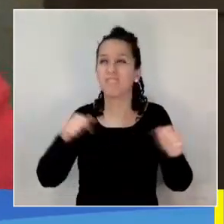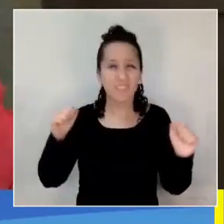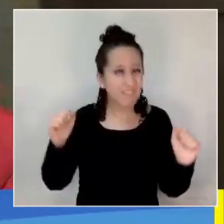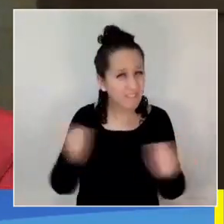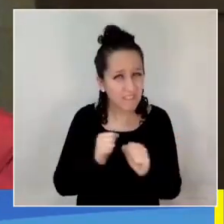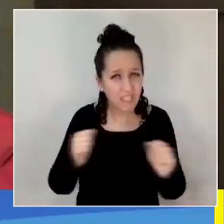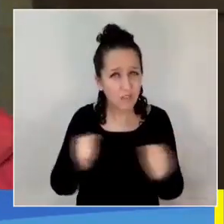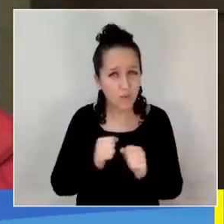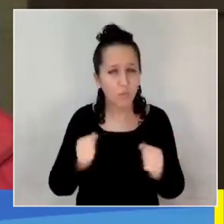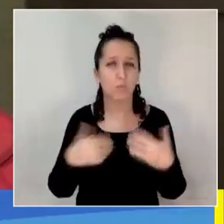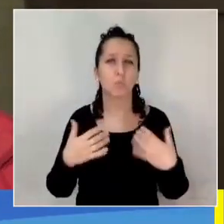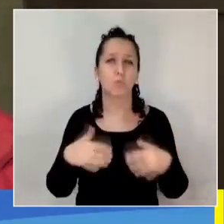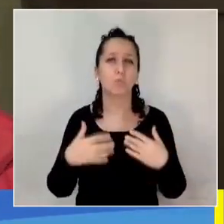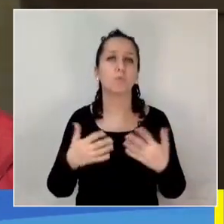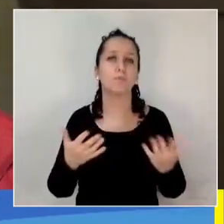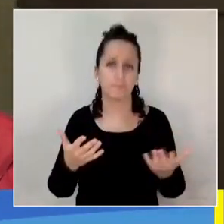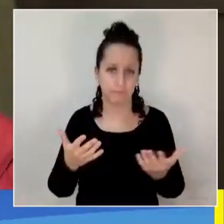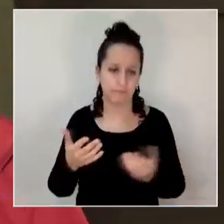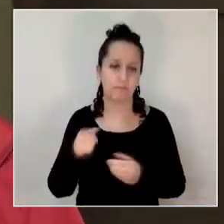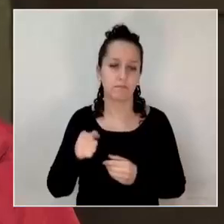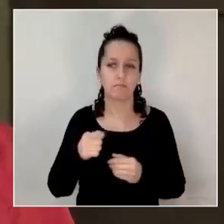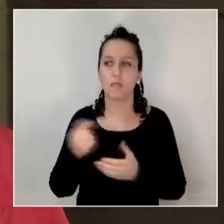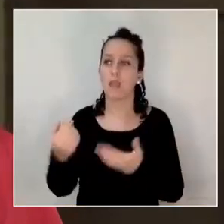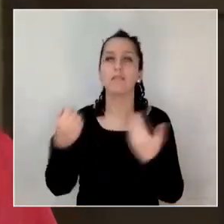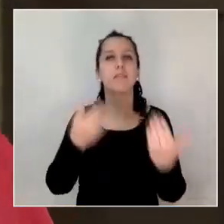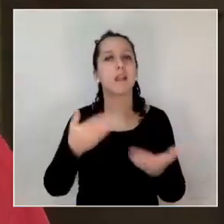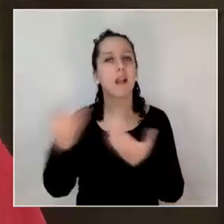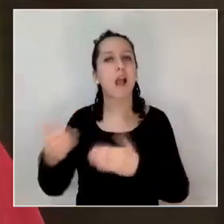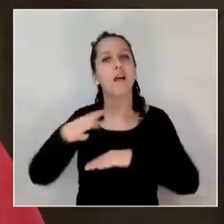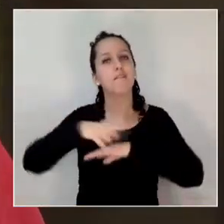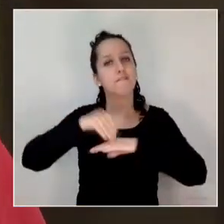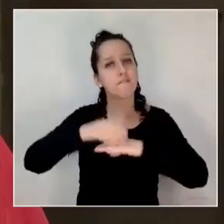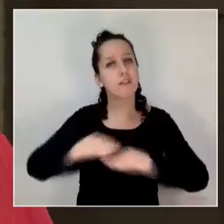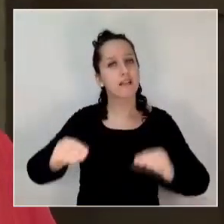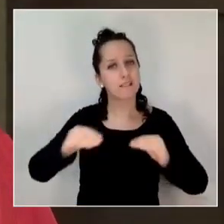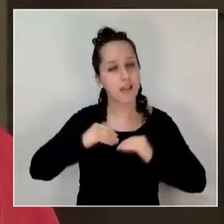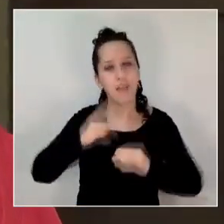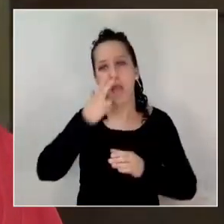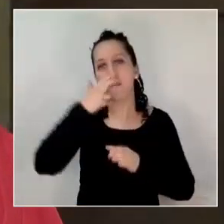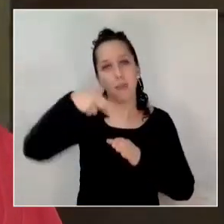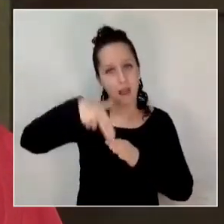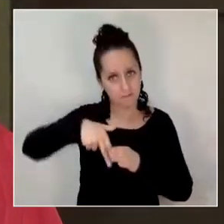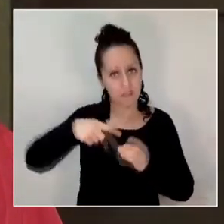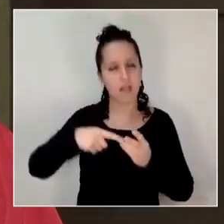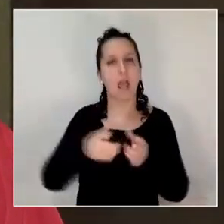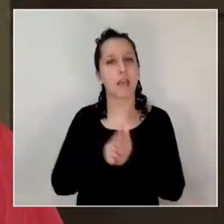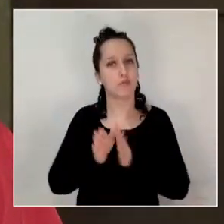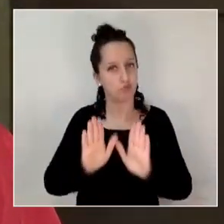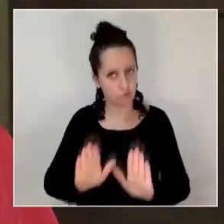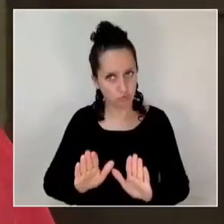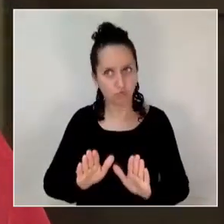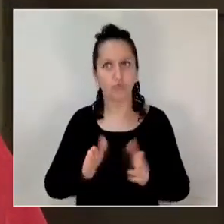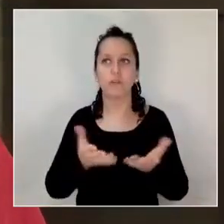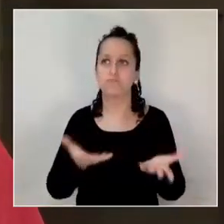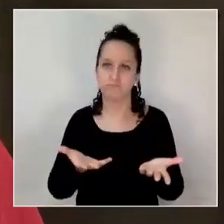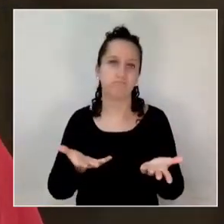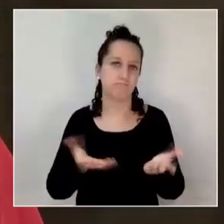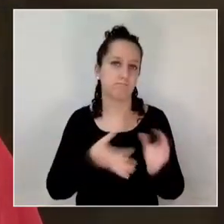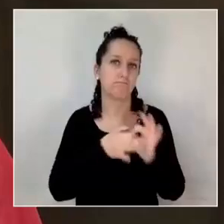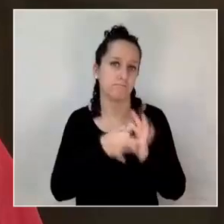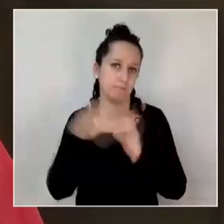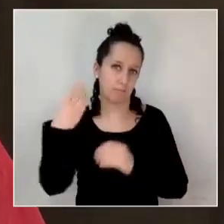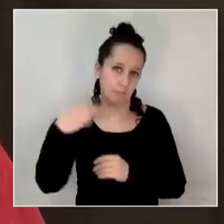se hizo una entrega de frazadas, parafinas, estufas, y gracias a la